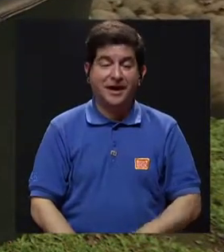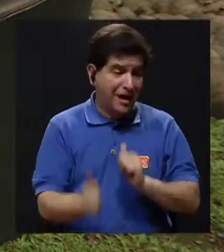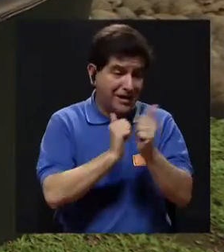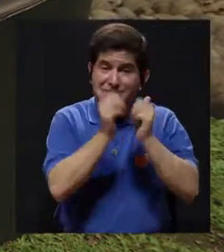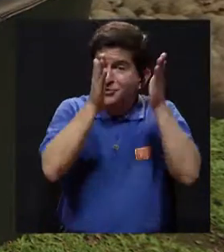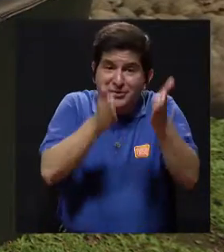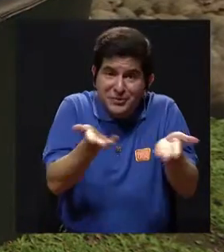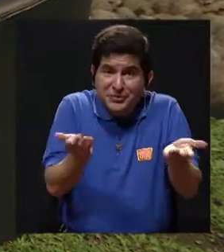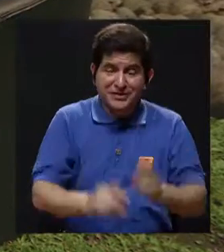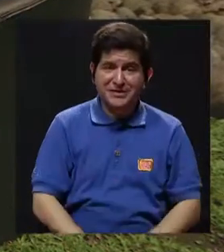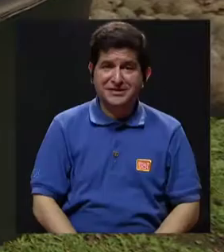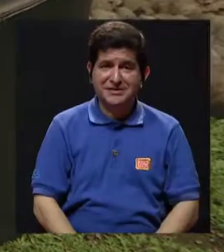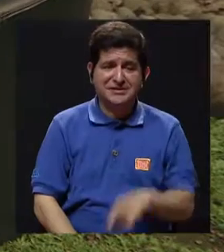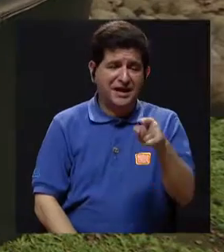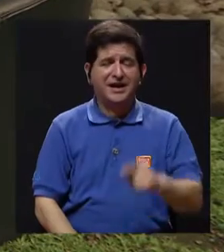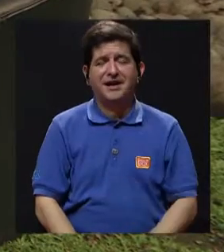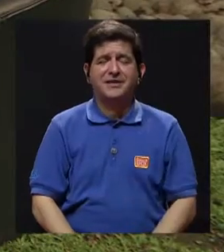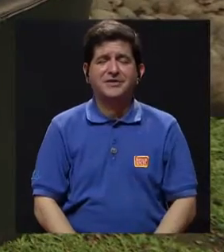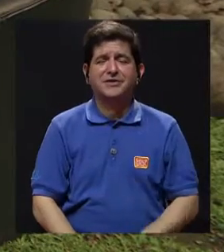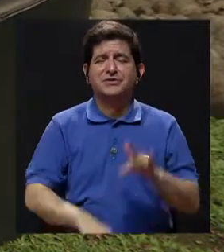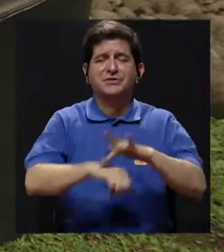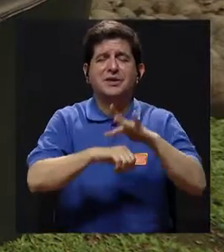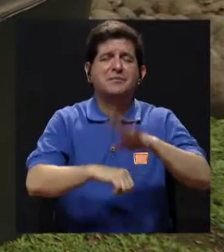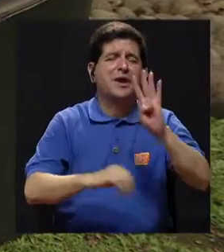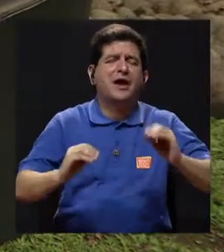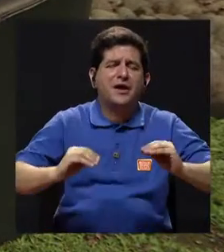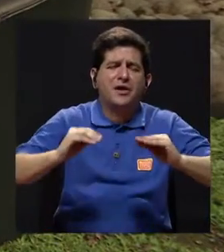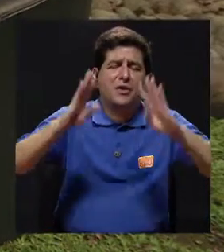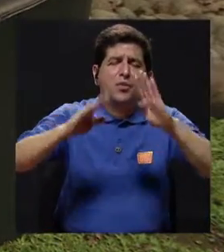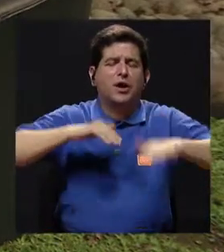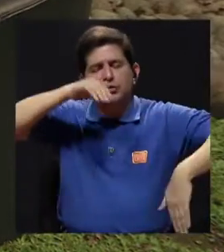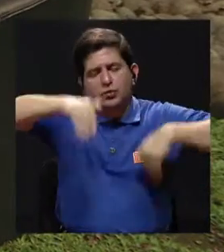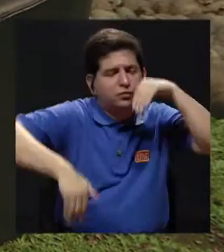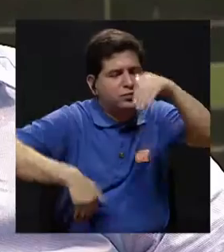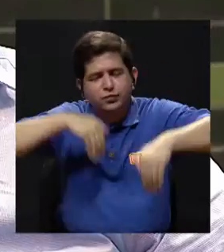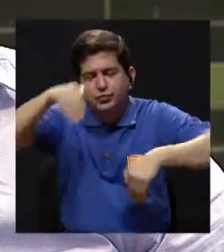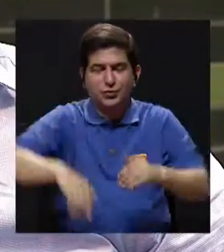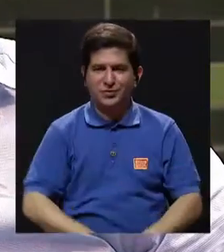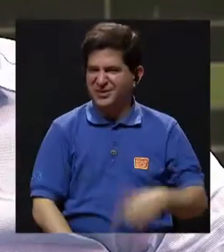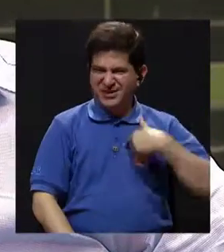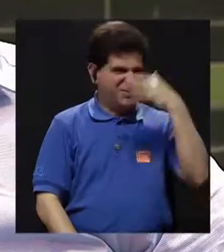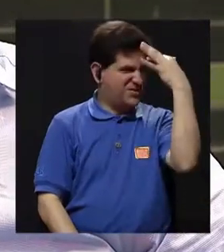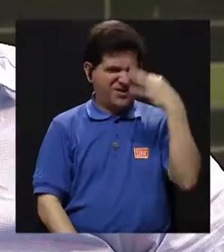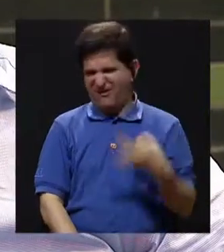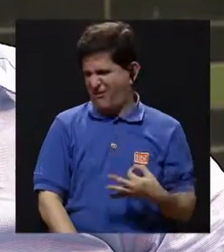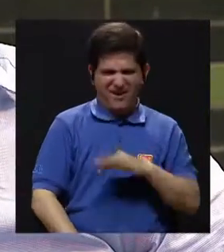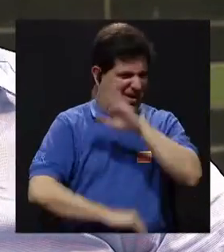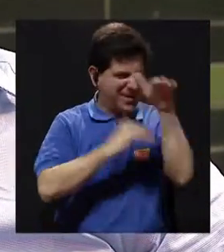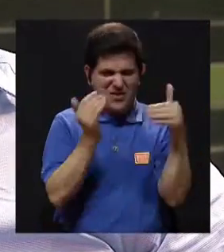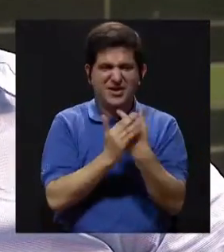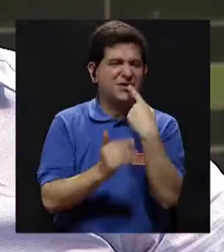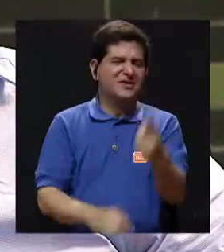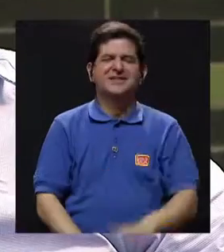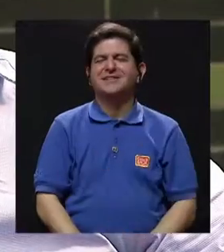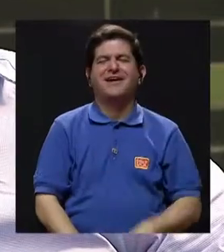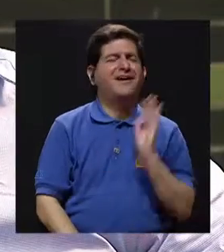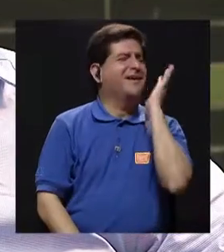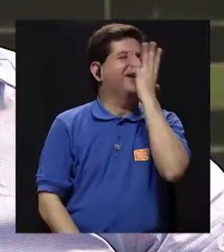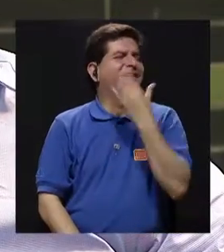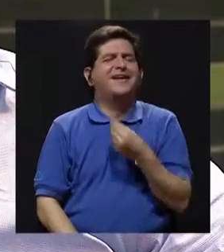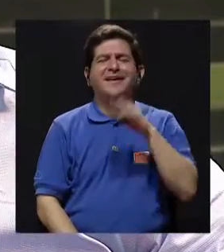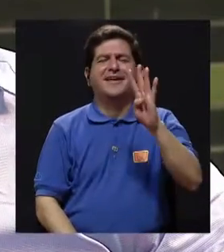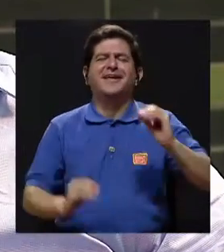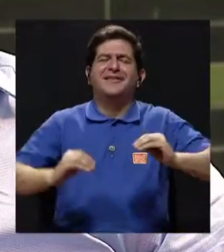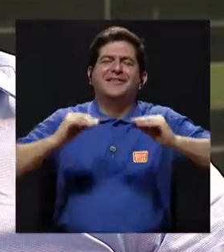deportistas, ¿no? Que se quieren levantar temprano a las 4 de la mañana para nadar. No creo que todos ellos digan, ¡ay, qué